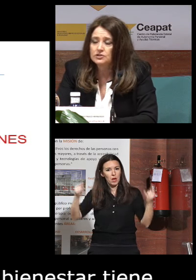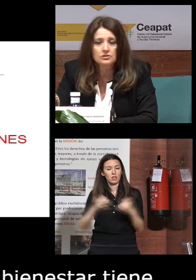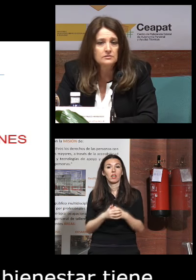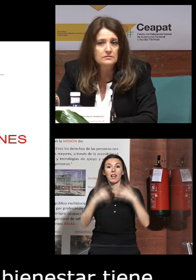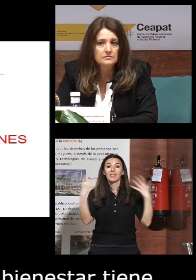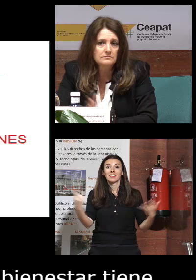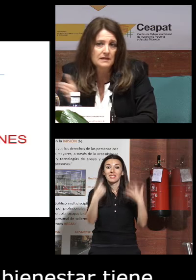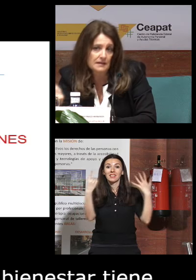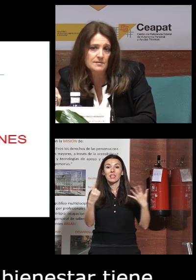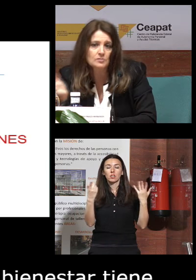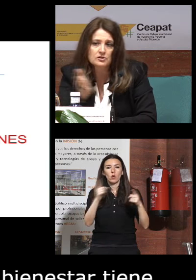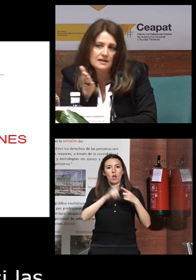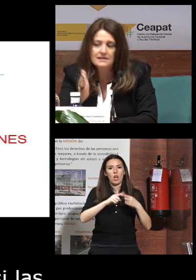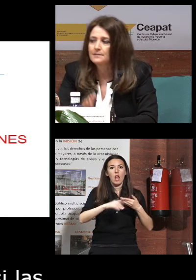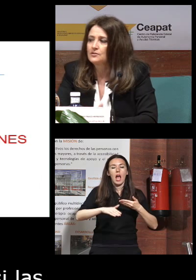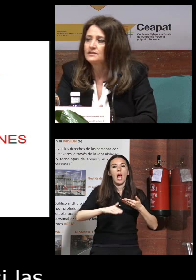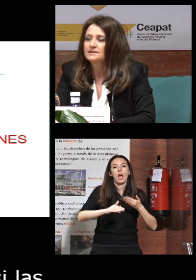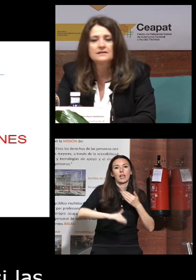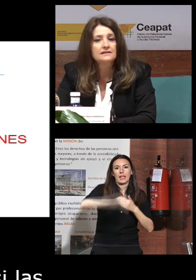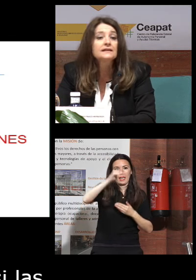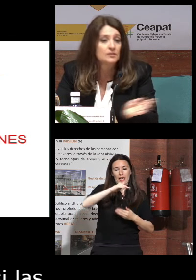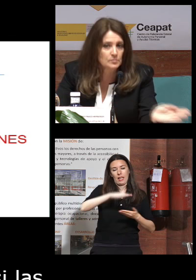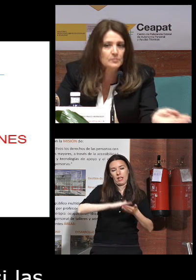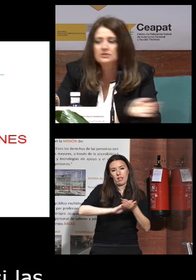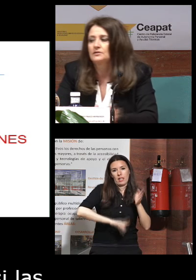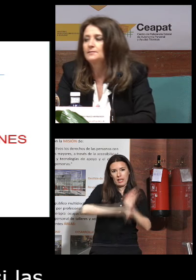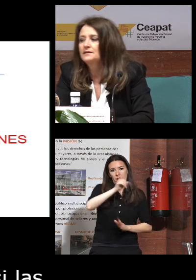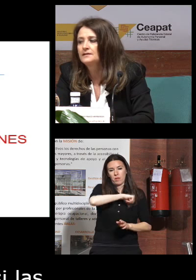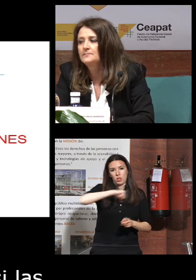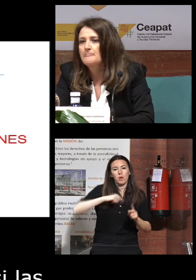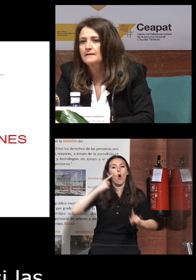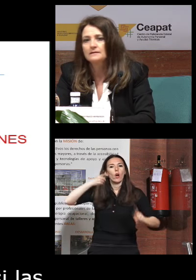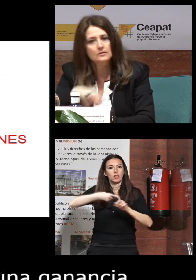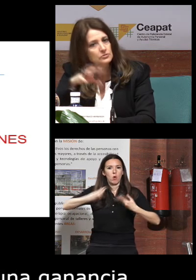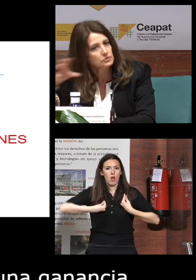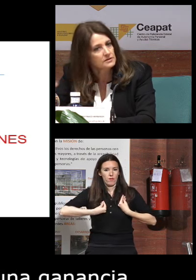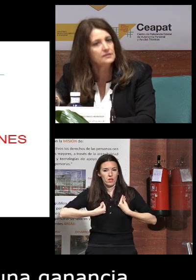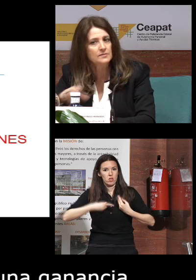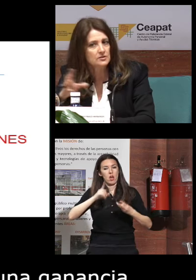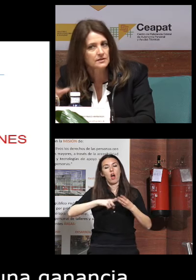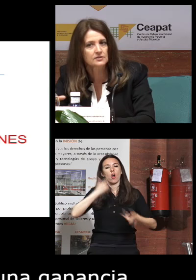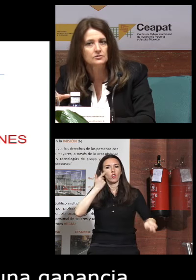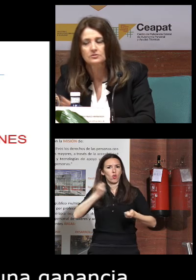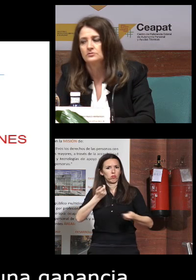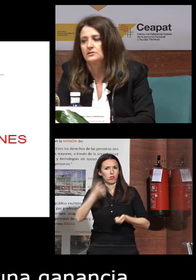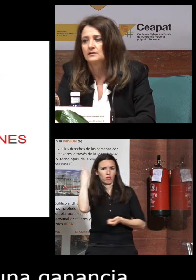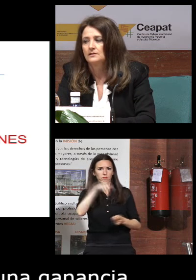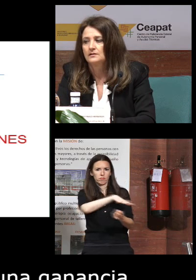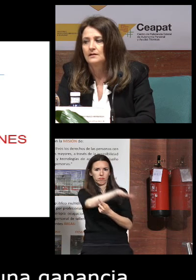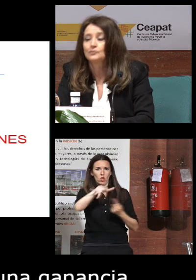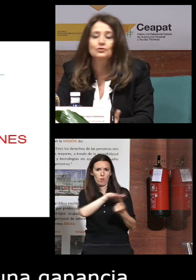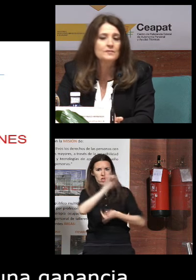dimensiones son el crecimiento personal ya he hablado antes de ella el tener un propósito en la vida control y dominio del entorno